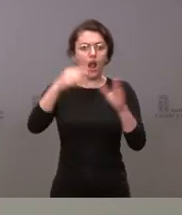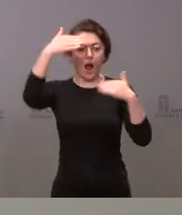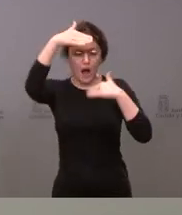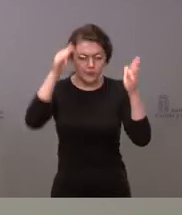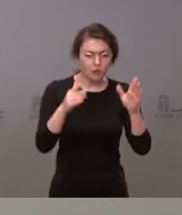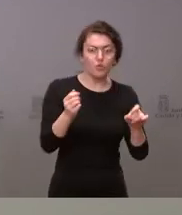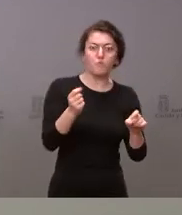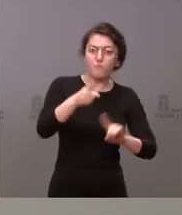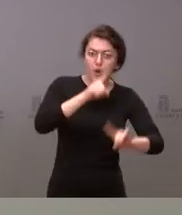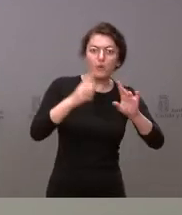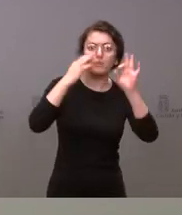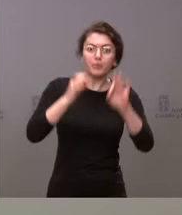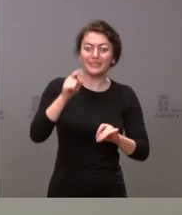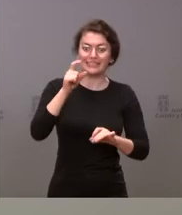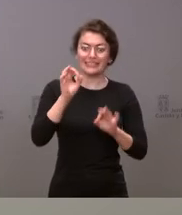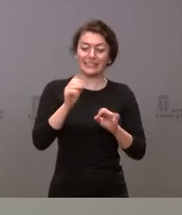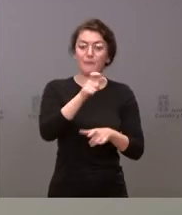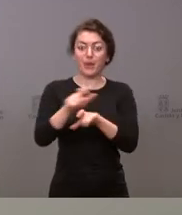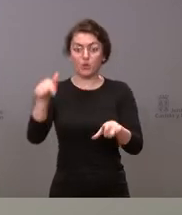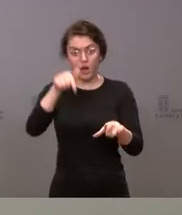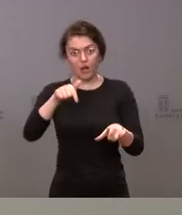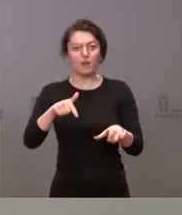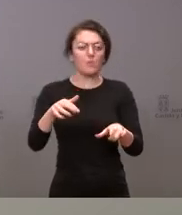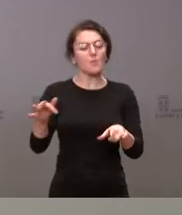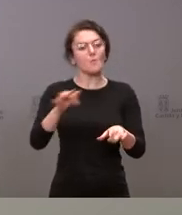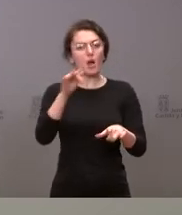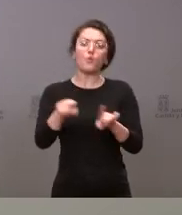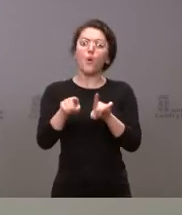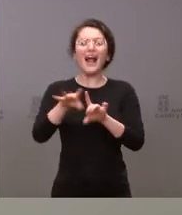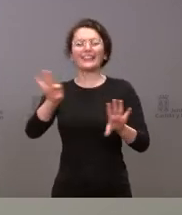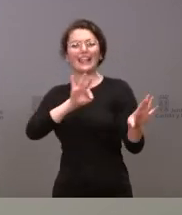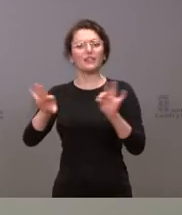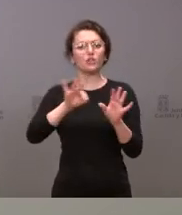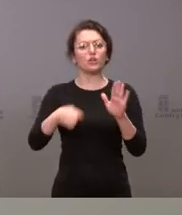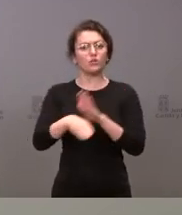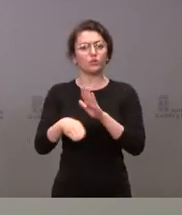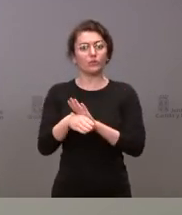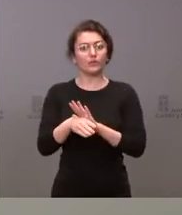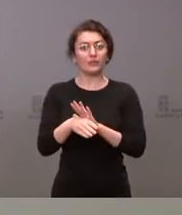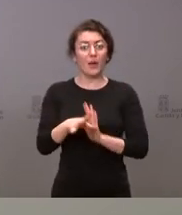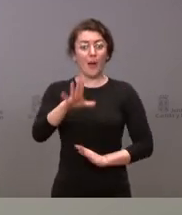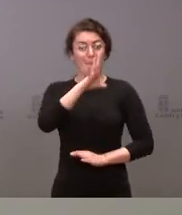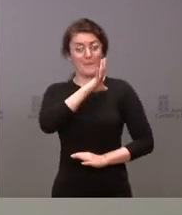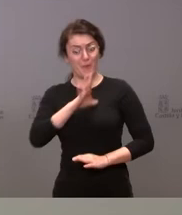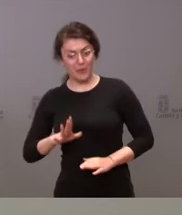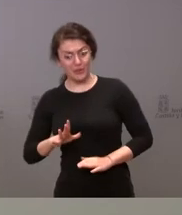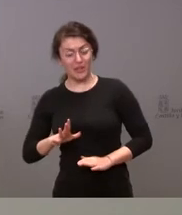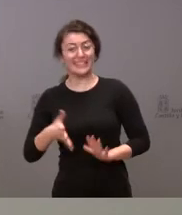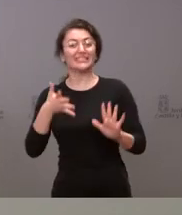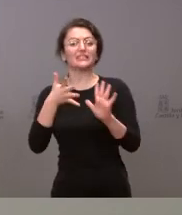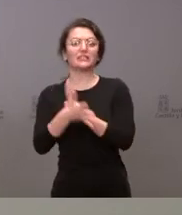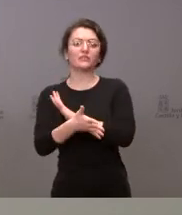de los ciudadanos y seguimos tomando decisiones El estar en funciones nos impide lógicamente presentar